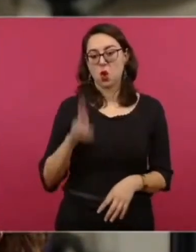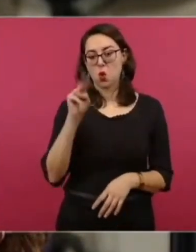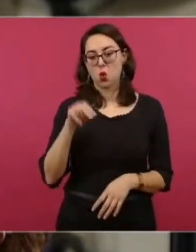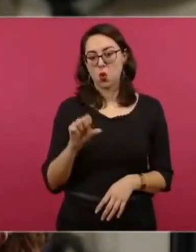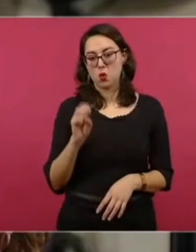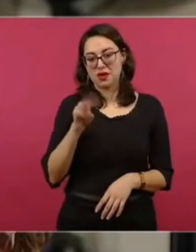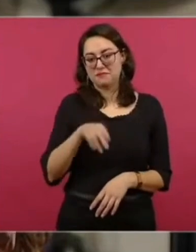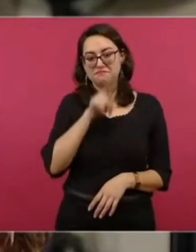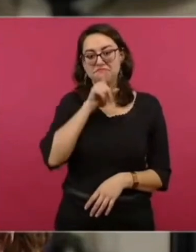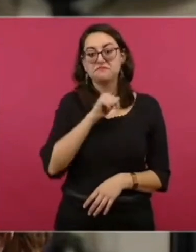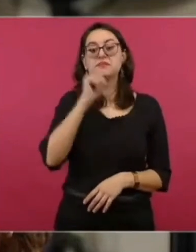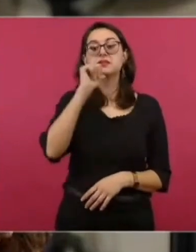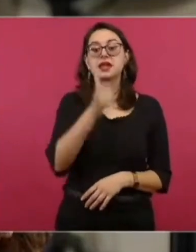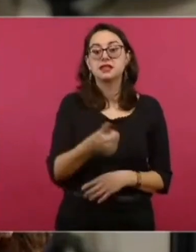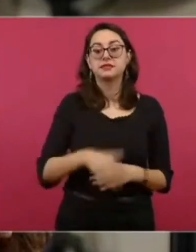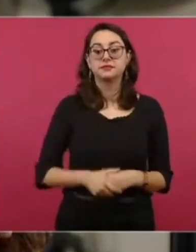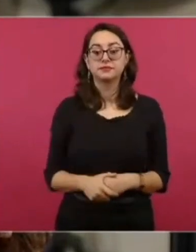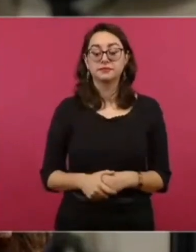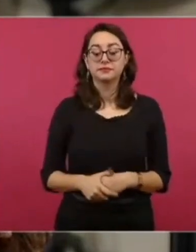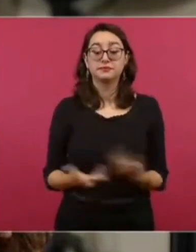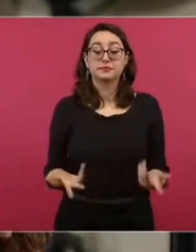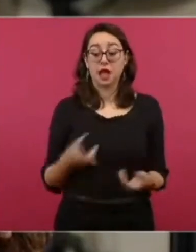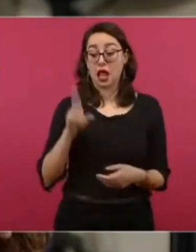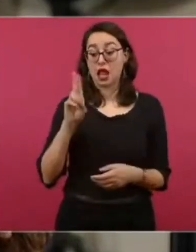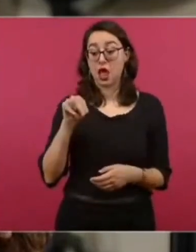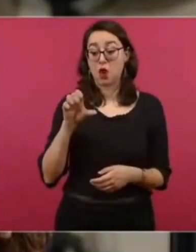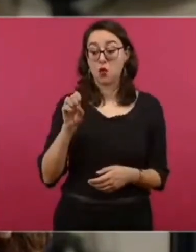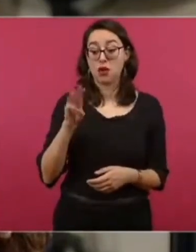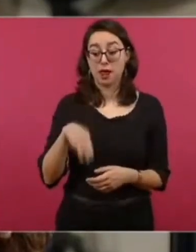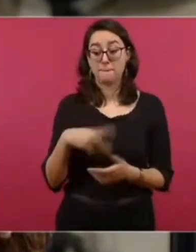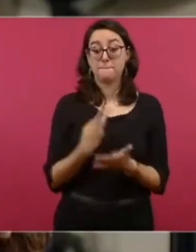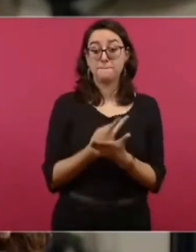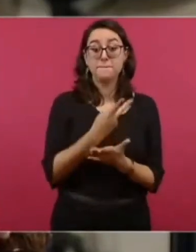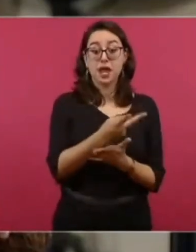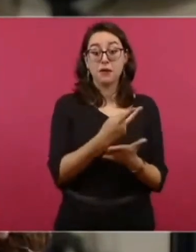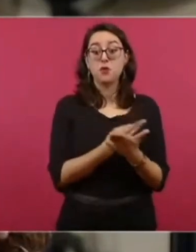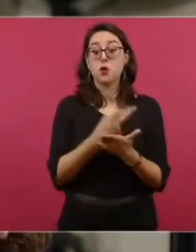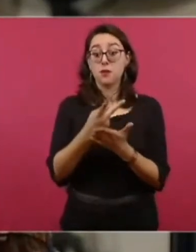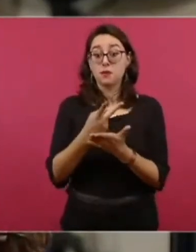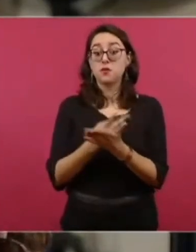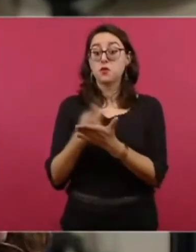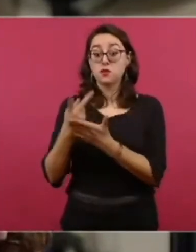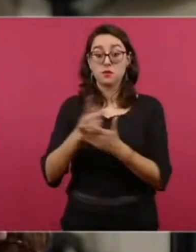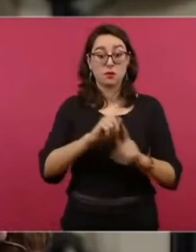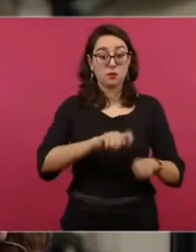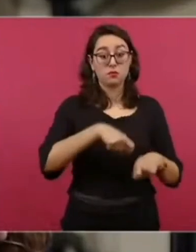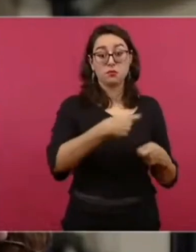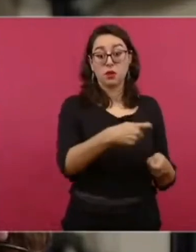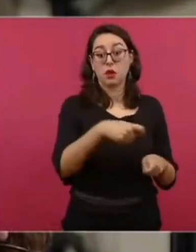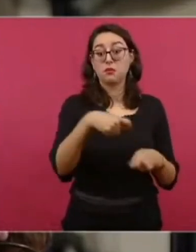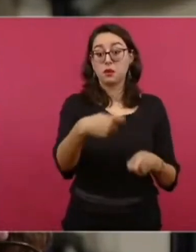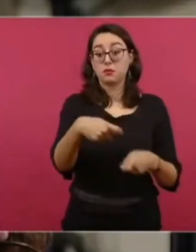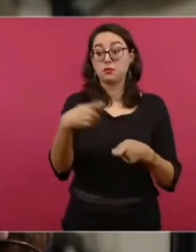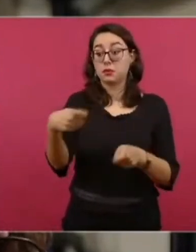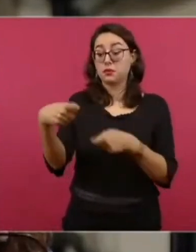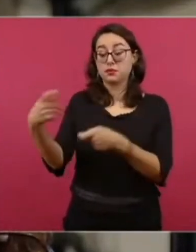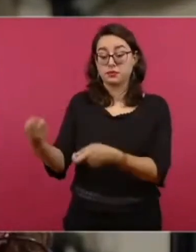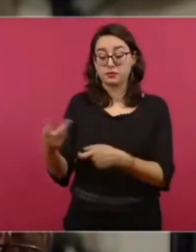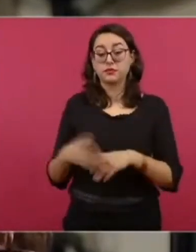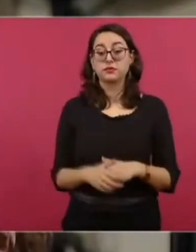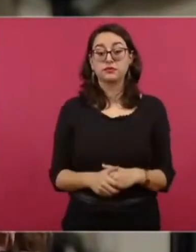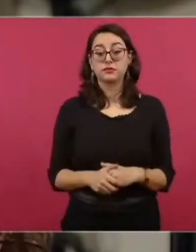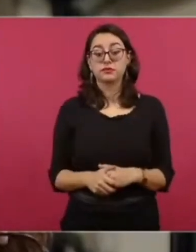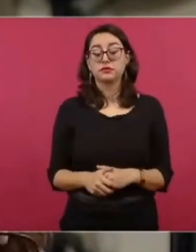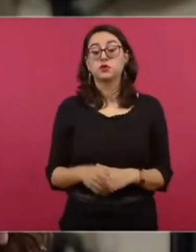Alfonso García Robles, Octavio Paz y Mario Molina. Luis Carlos Ugarte, directivo de